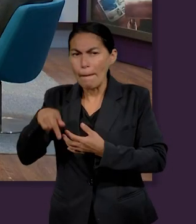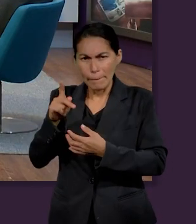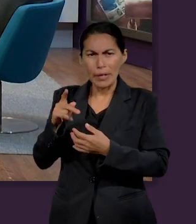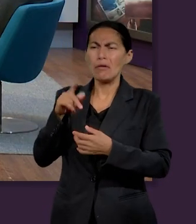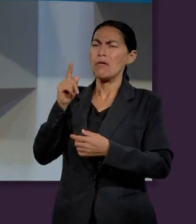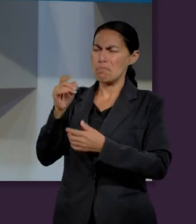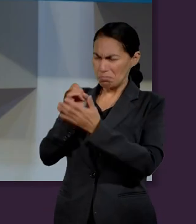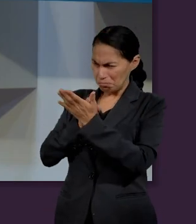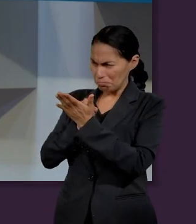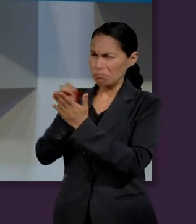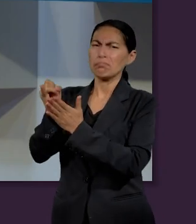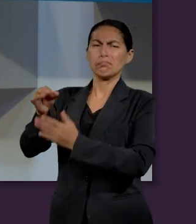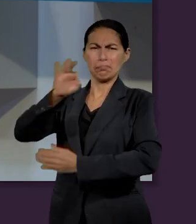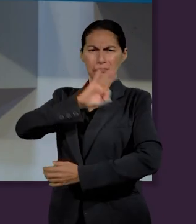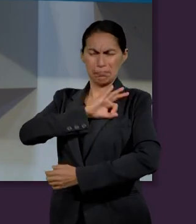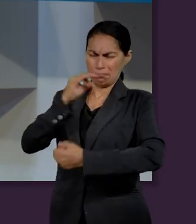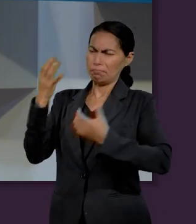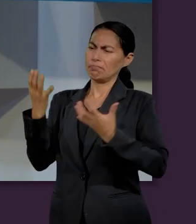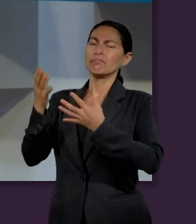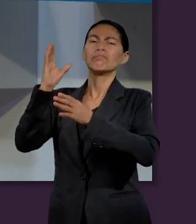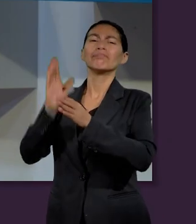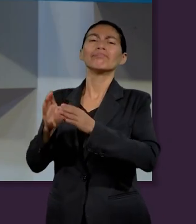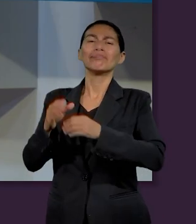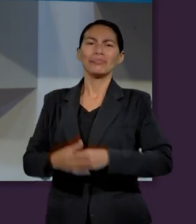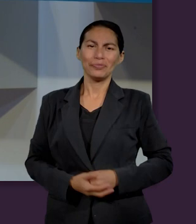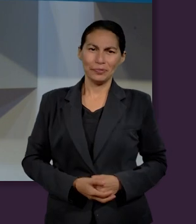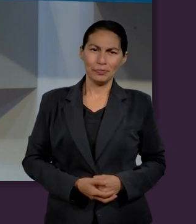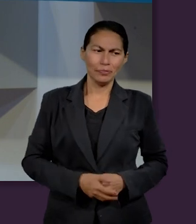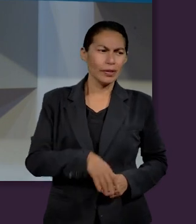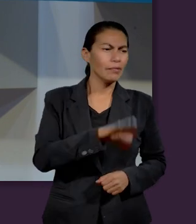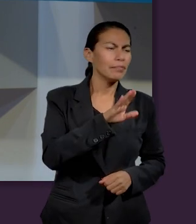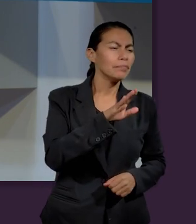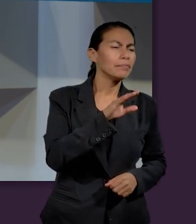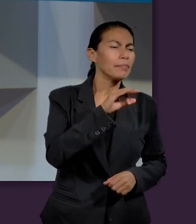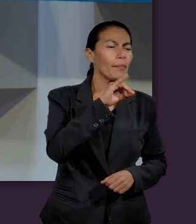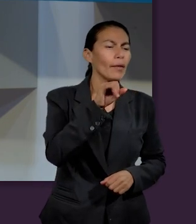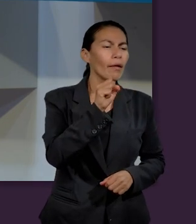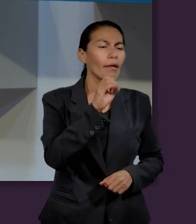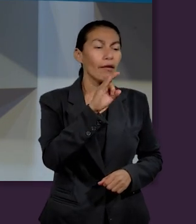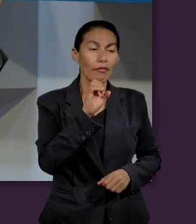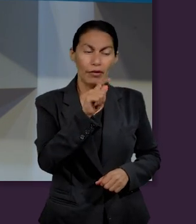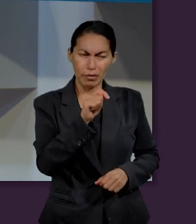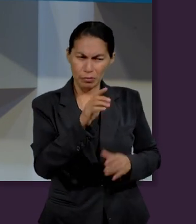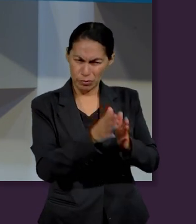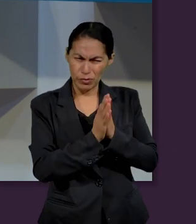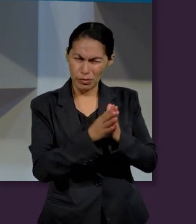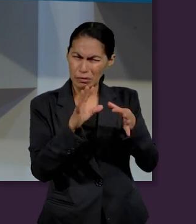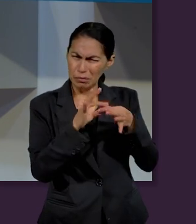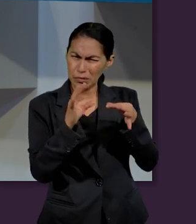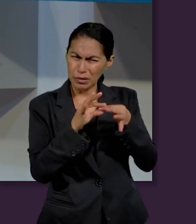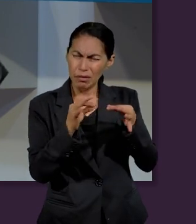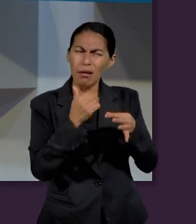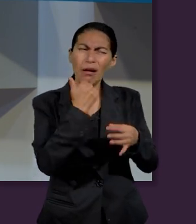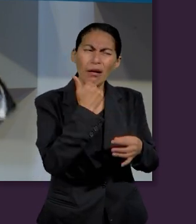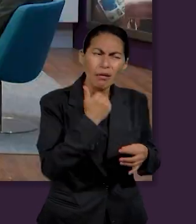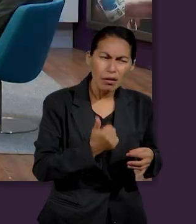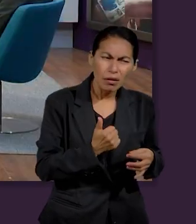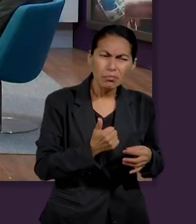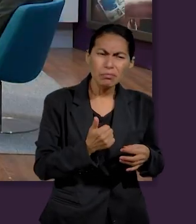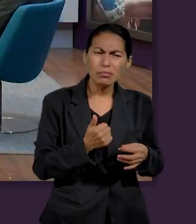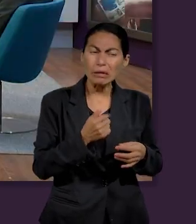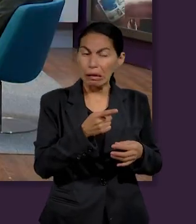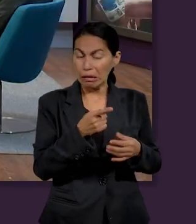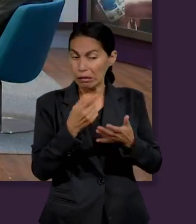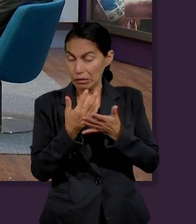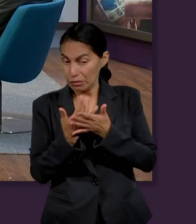Jafet, ¿puedes hablarnos un poquito en relación a Abraham y lo que él esperaba, que al final de cuentas no lo vio como lo